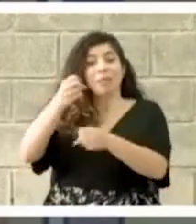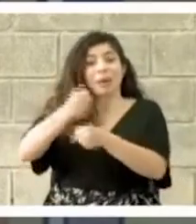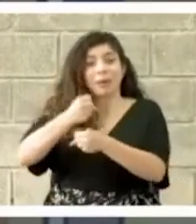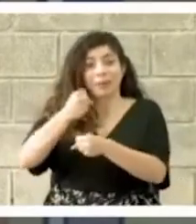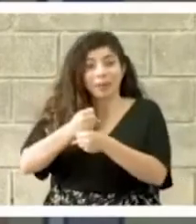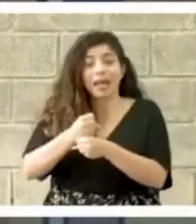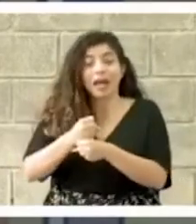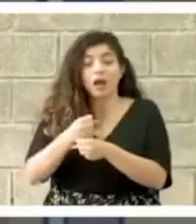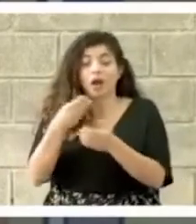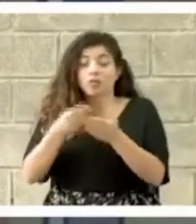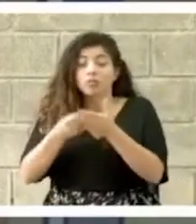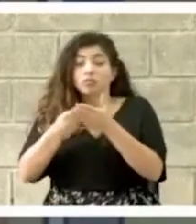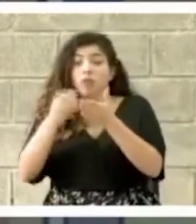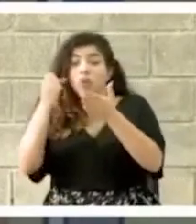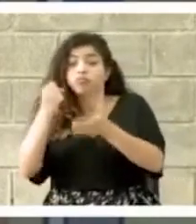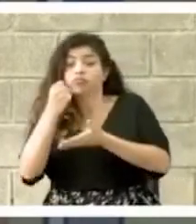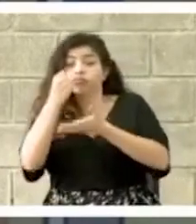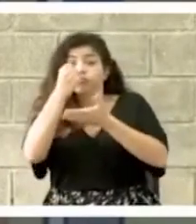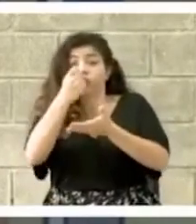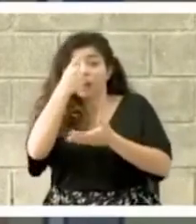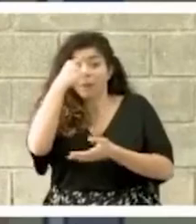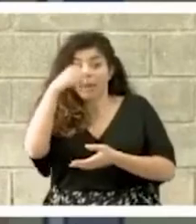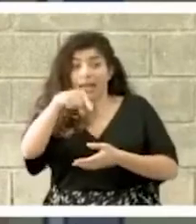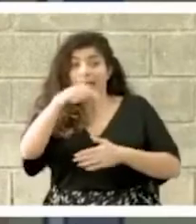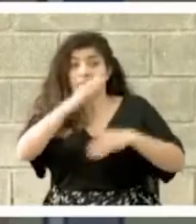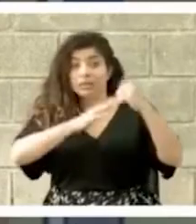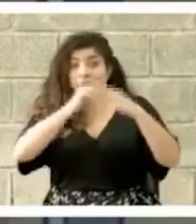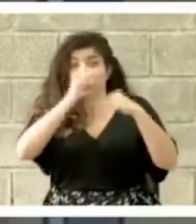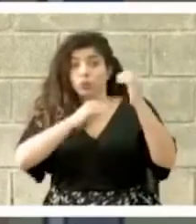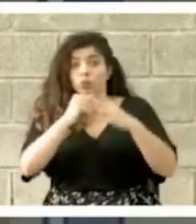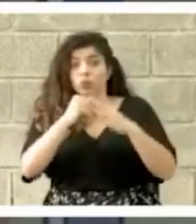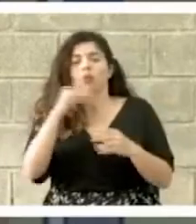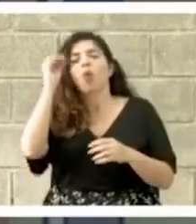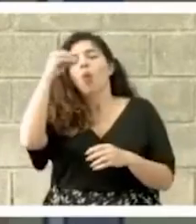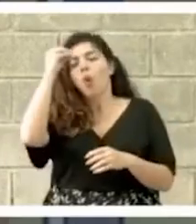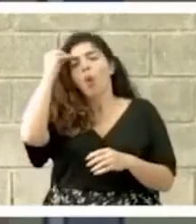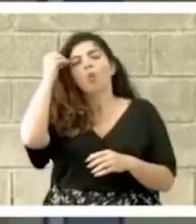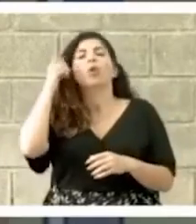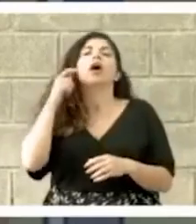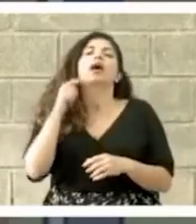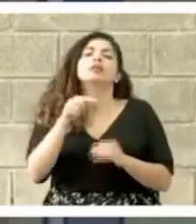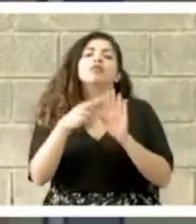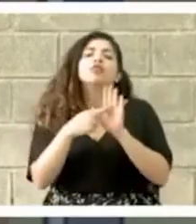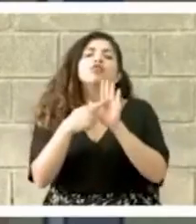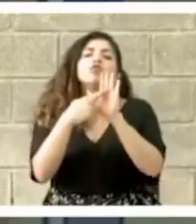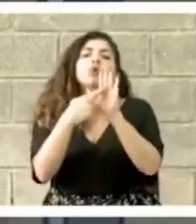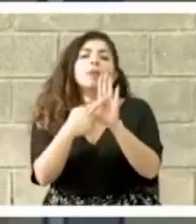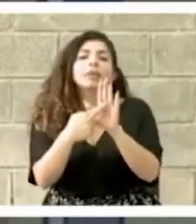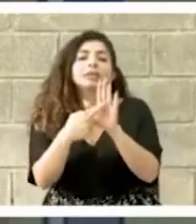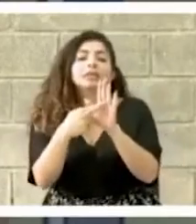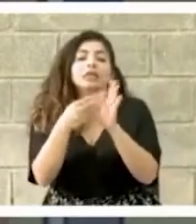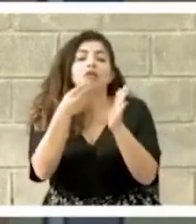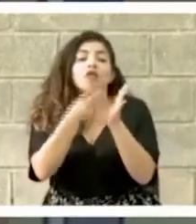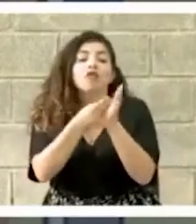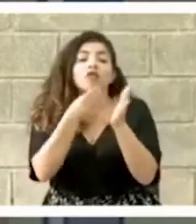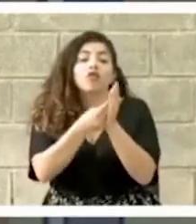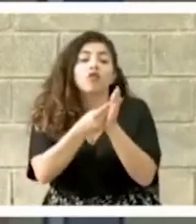las inversiones en esta infraestructura, obviamente representan un estímulo